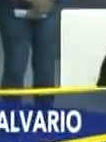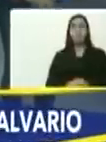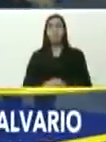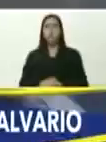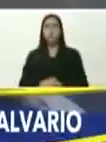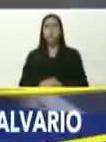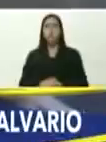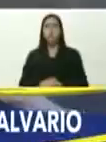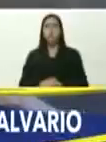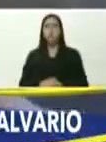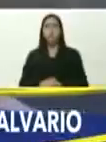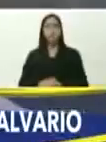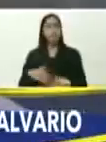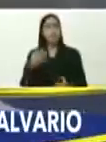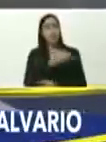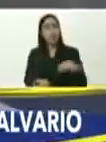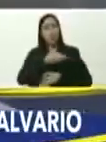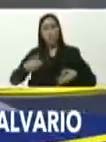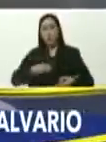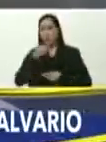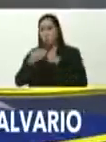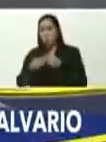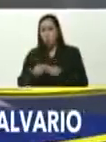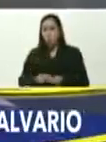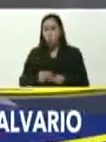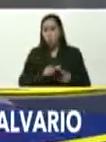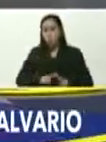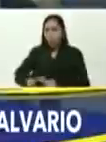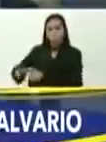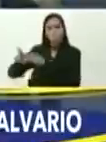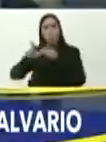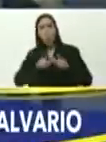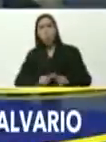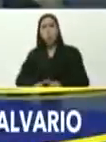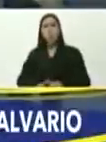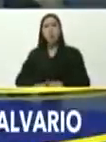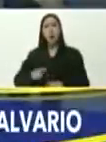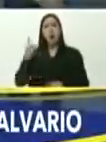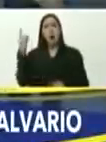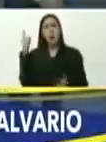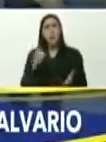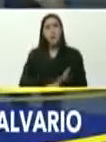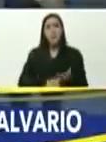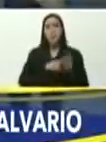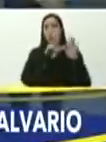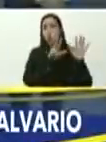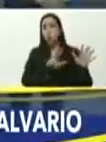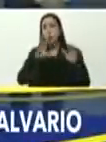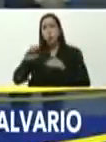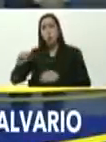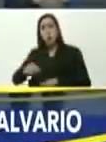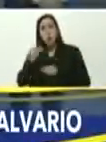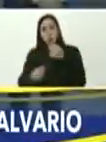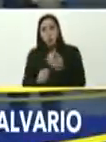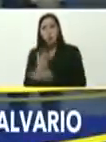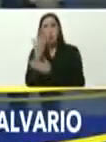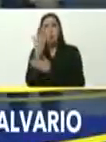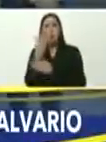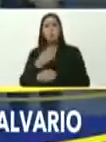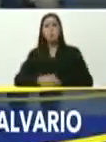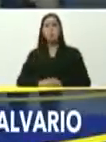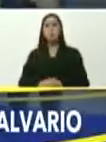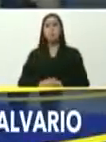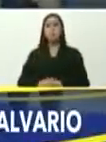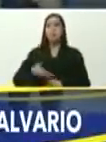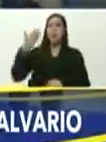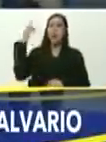en esta extraordinaria obra, una obra que fue creada, en el año, mil ochocientos, cuarenta, mil ochocientos,